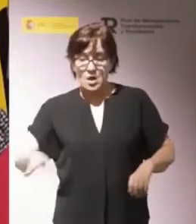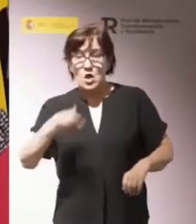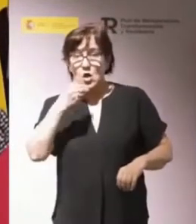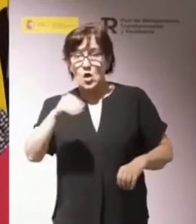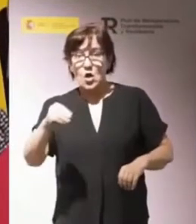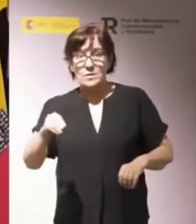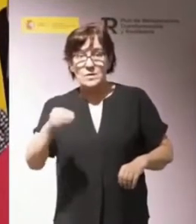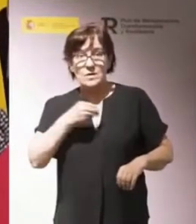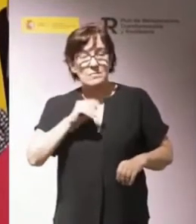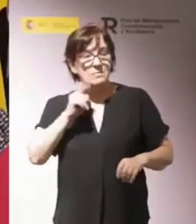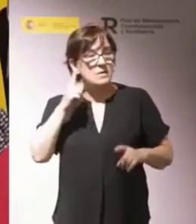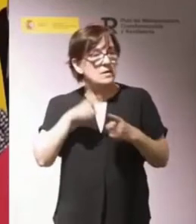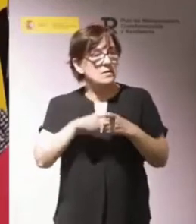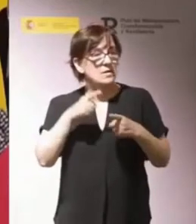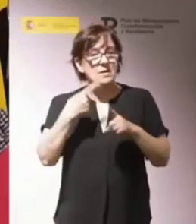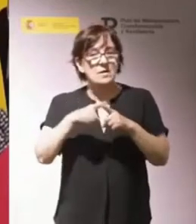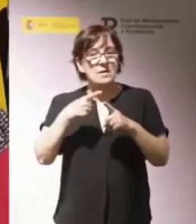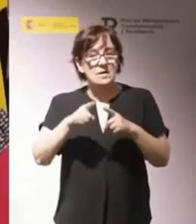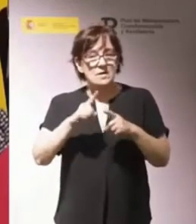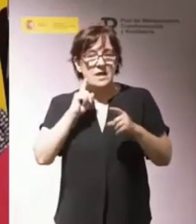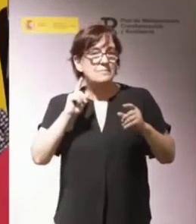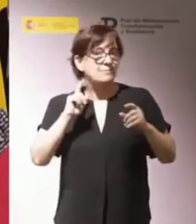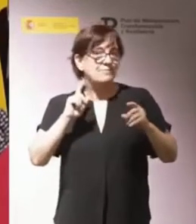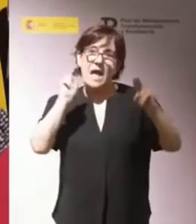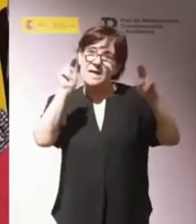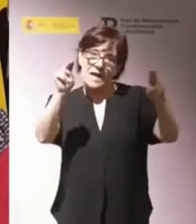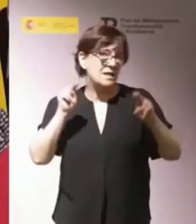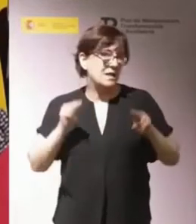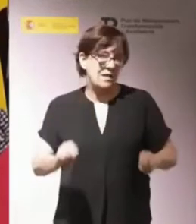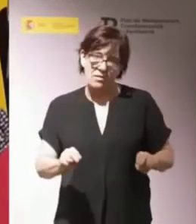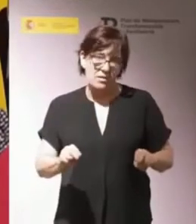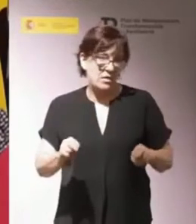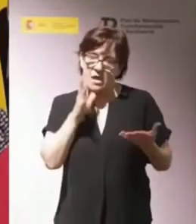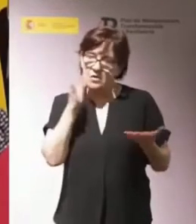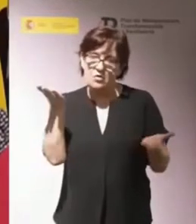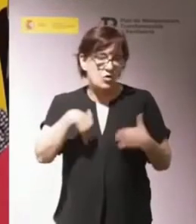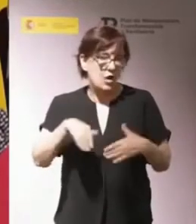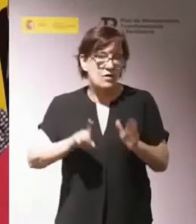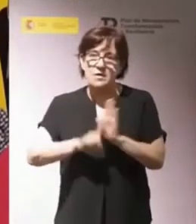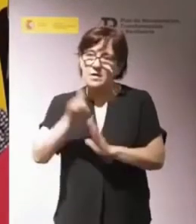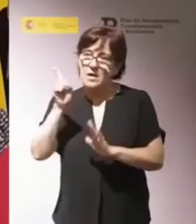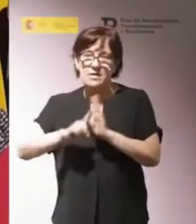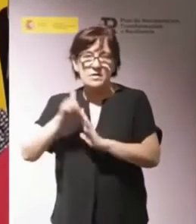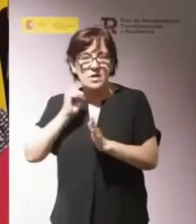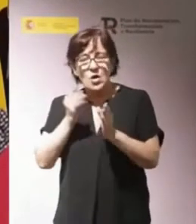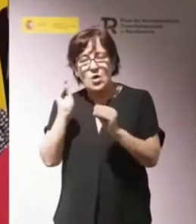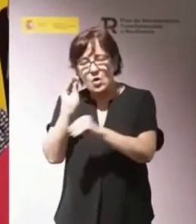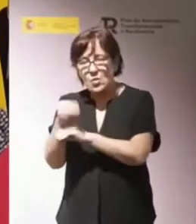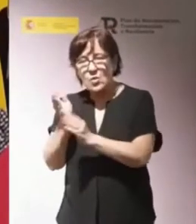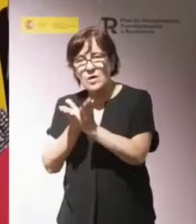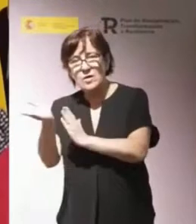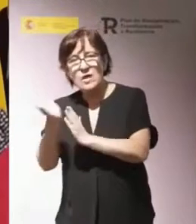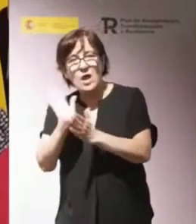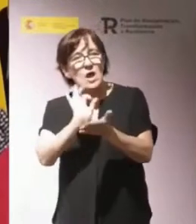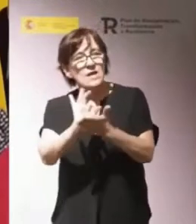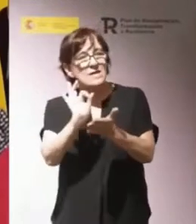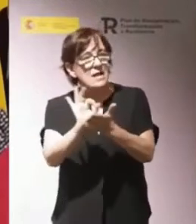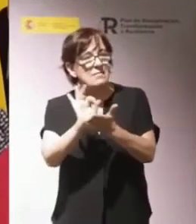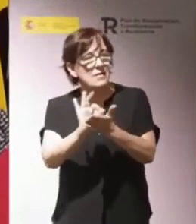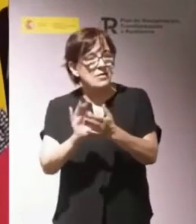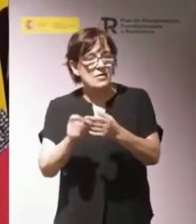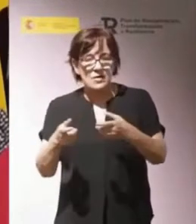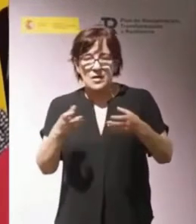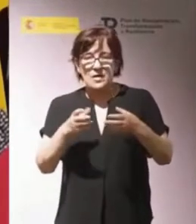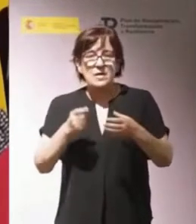se basa en gran medida en atención residencial, estando poco desarrollados los cuidados alternativos, incluidos los servicios en comunidad,